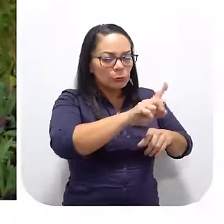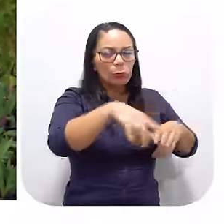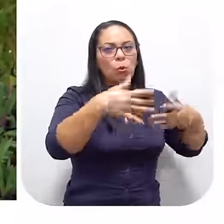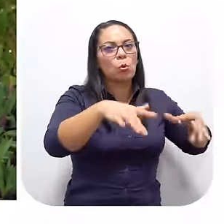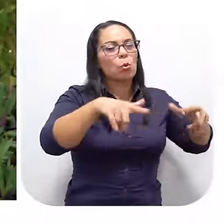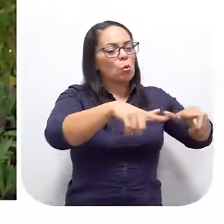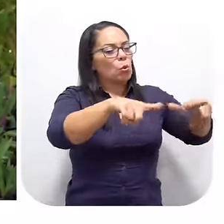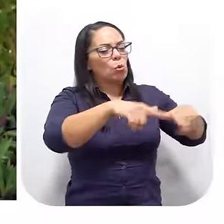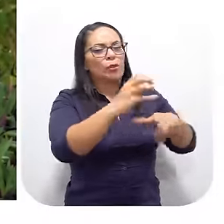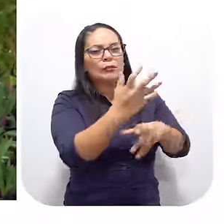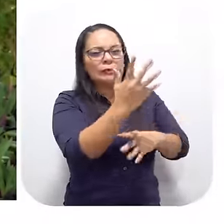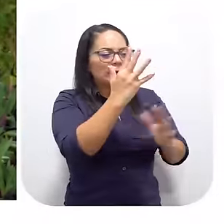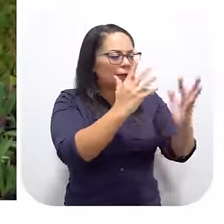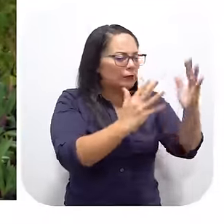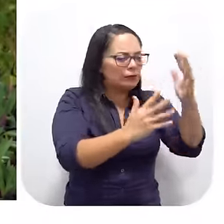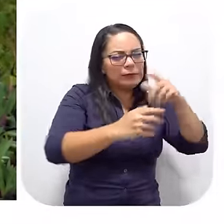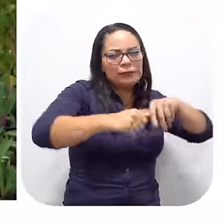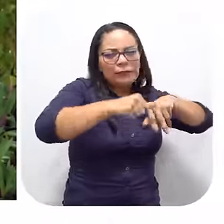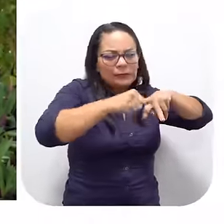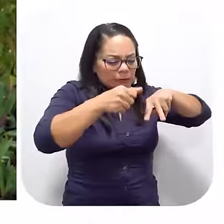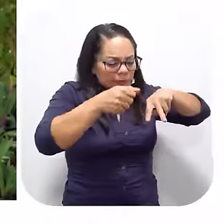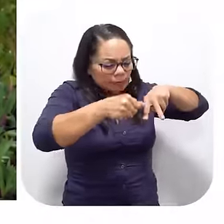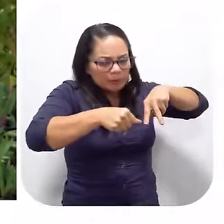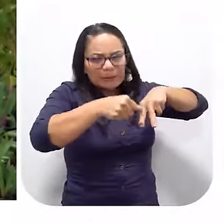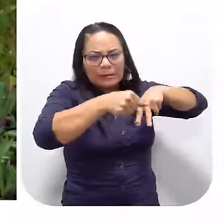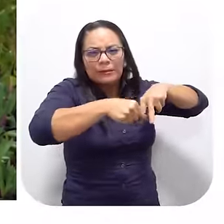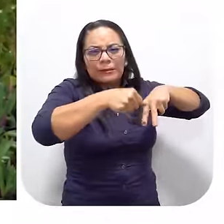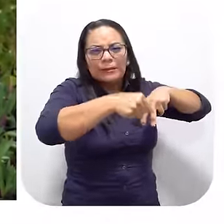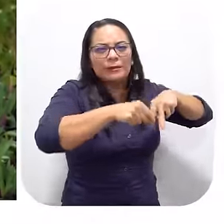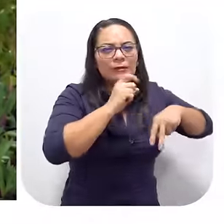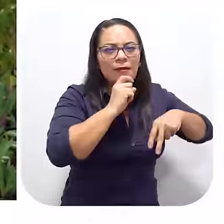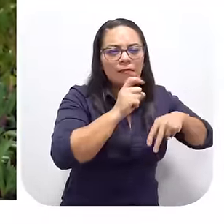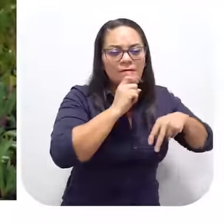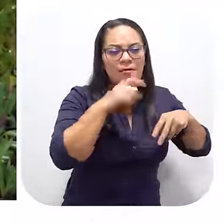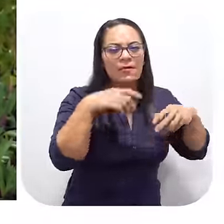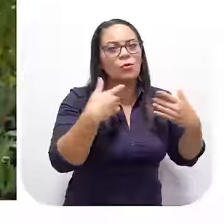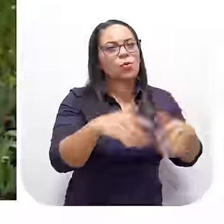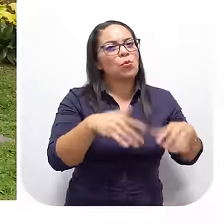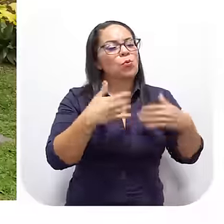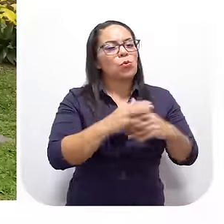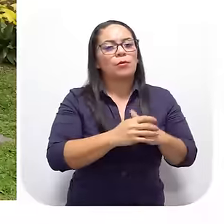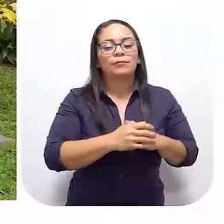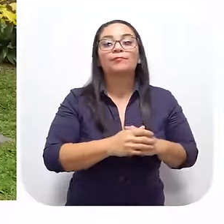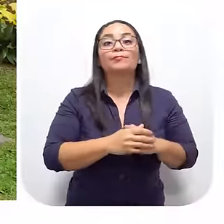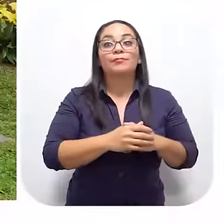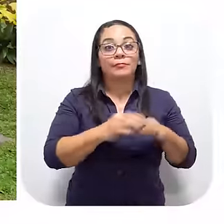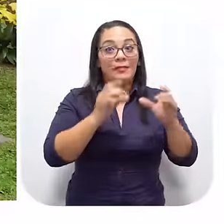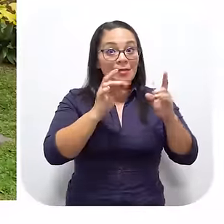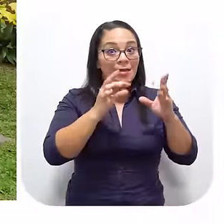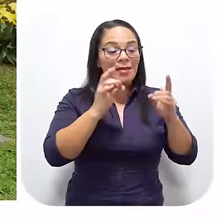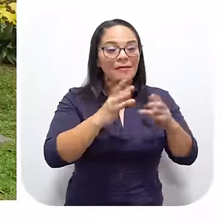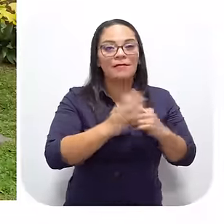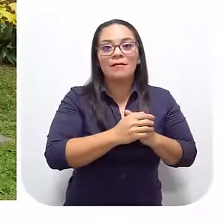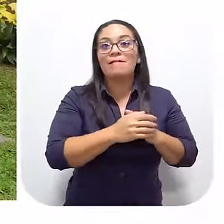de bromas Que se le pega el manglar Y usted pasa una pierna Y se corta todo Absolutamente Más la cantidad de mosquitos Que los